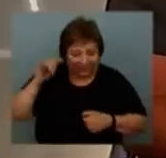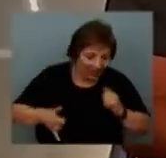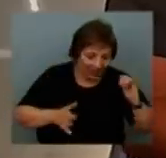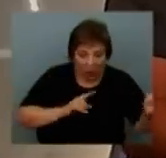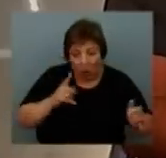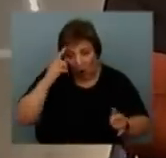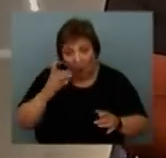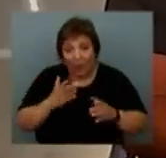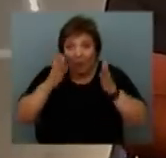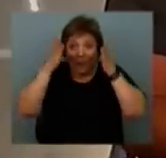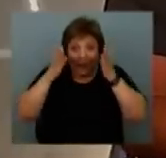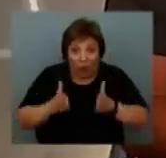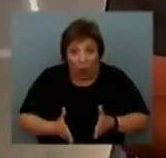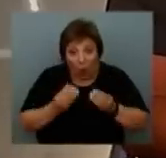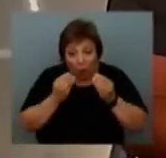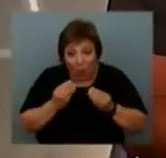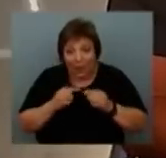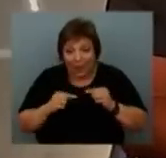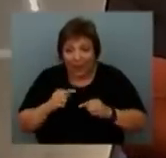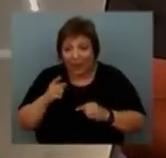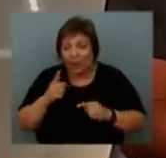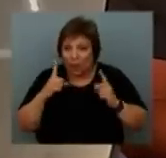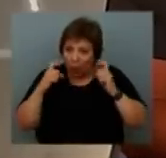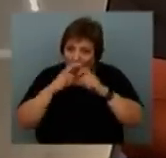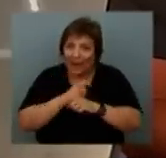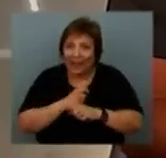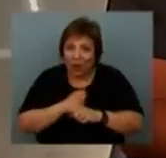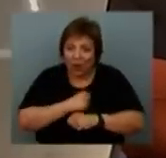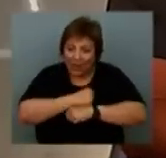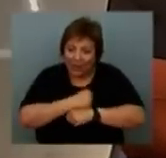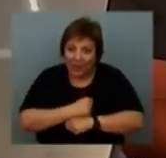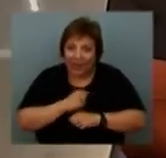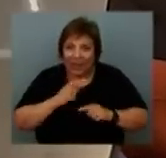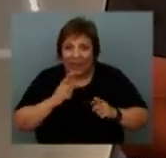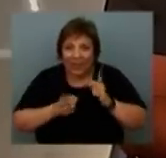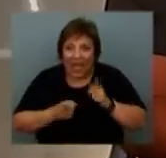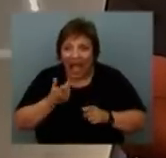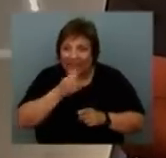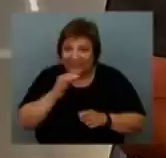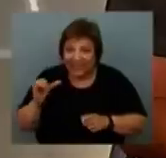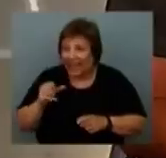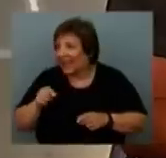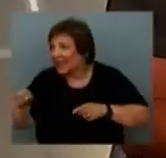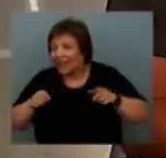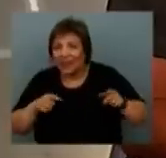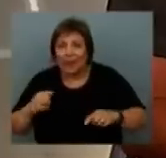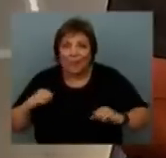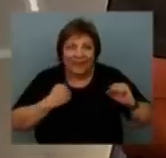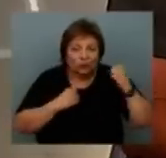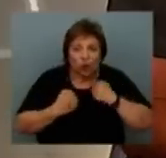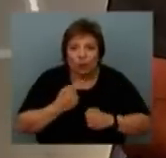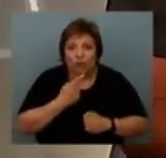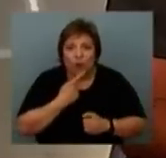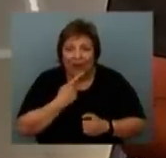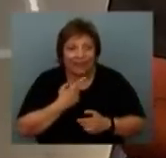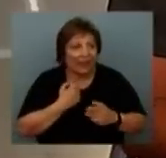cuanto al dirigente, hay un lugar bastante complejo justamente el de dirigir dentro de ACE y las presiones políticas muchas